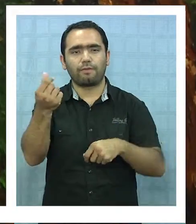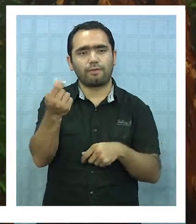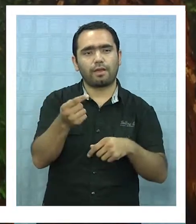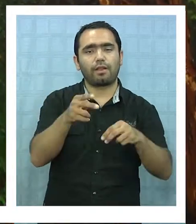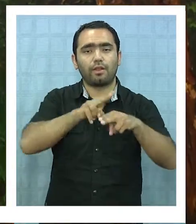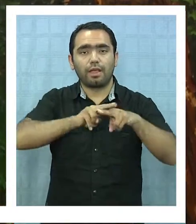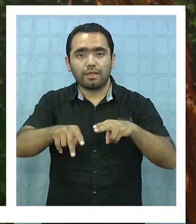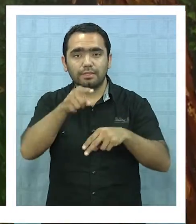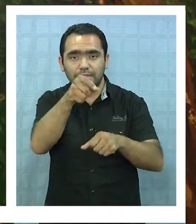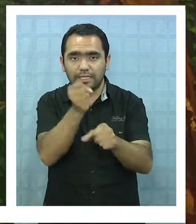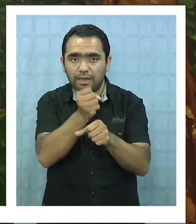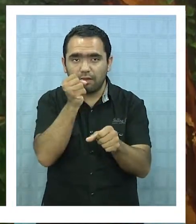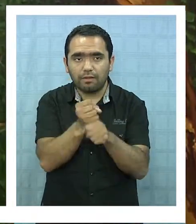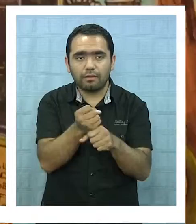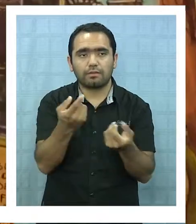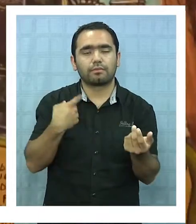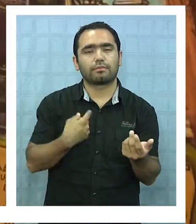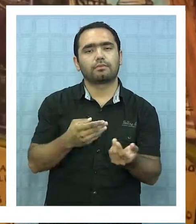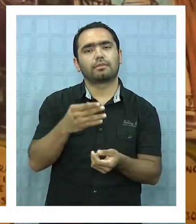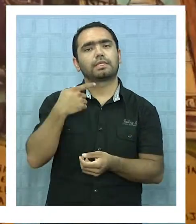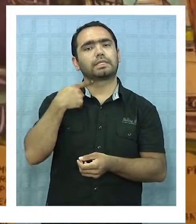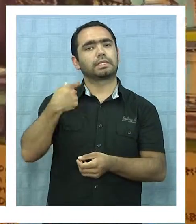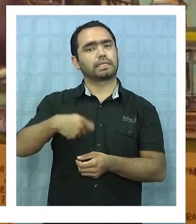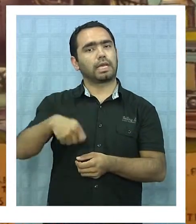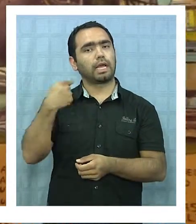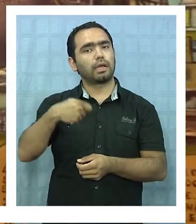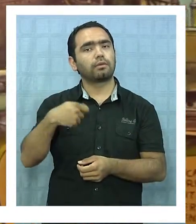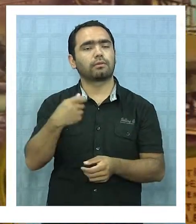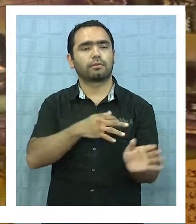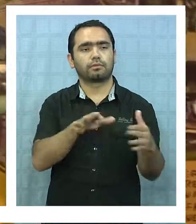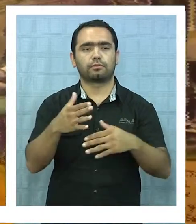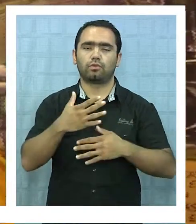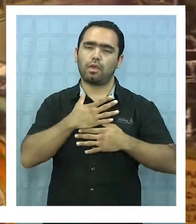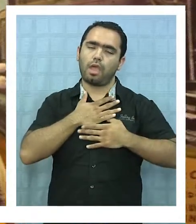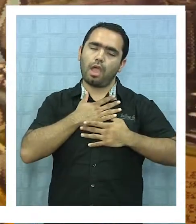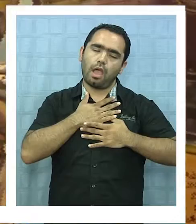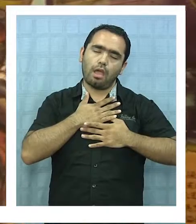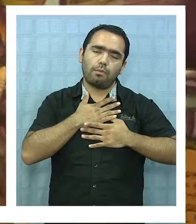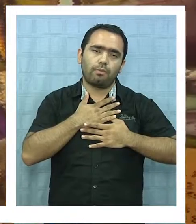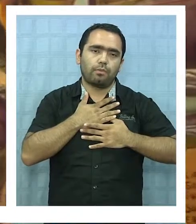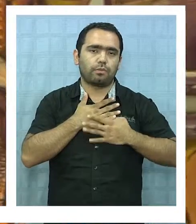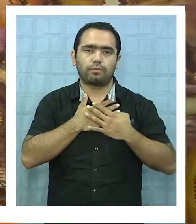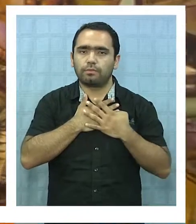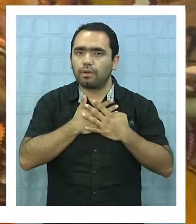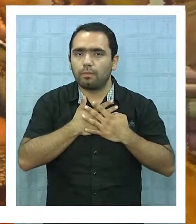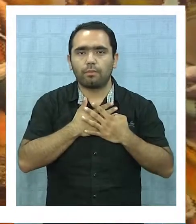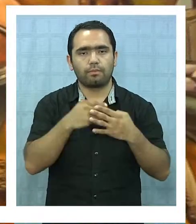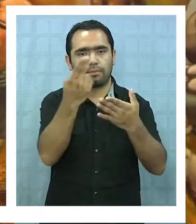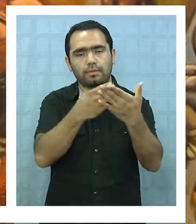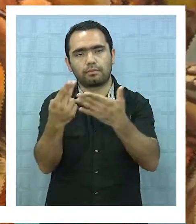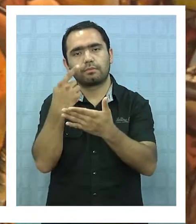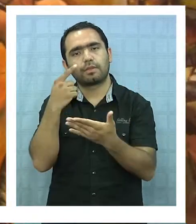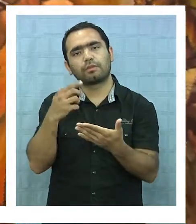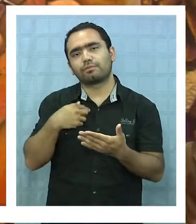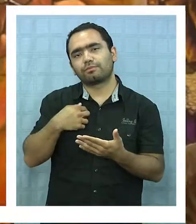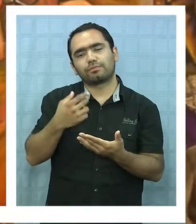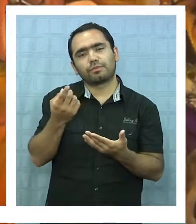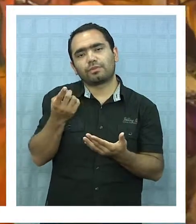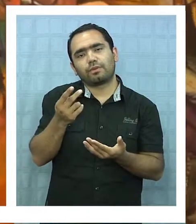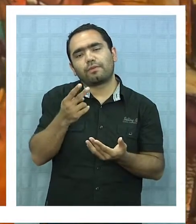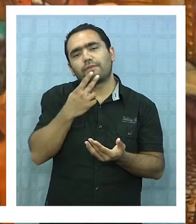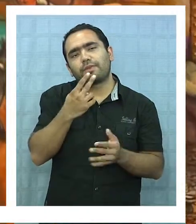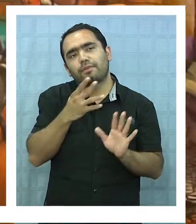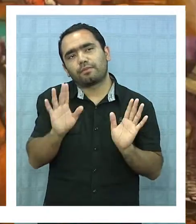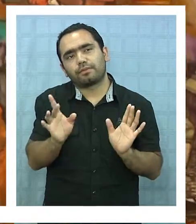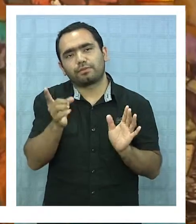estas obras hace que se encarezca su valor. Amo la pintura, pero la tengo como una opción, digamos, para mí mismo. Ya,